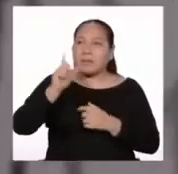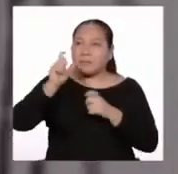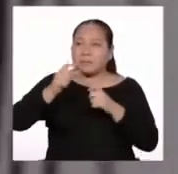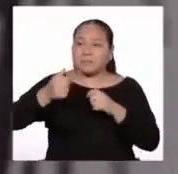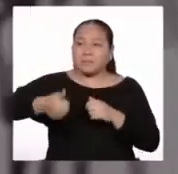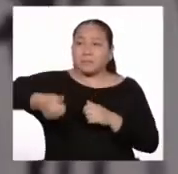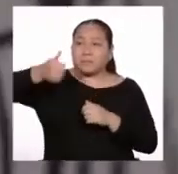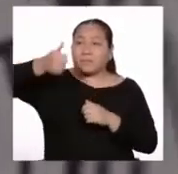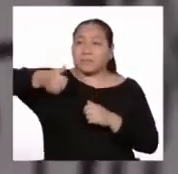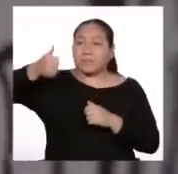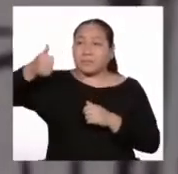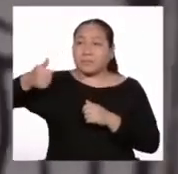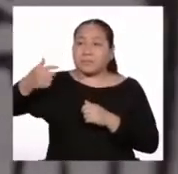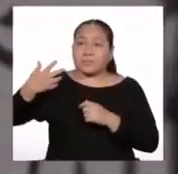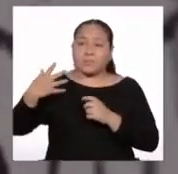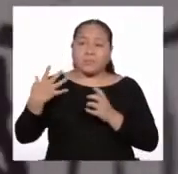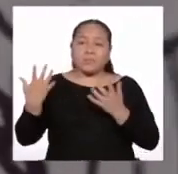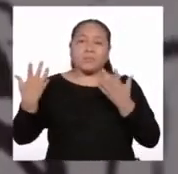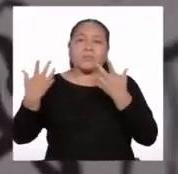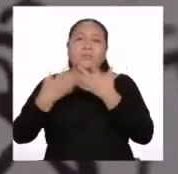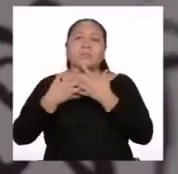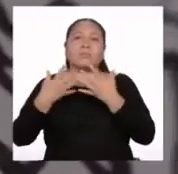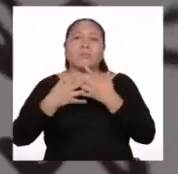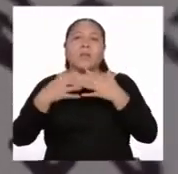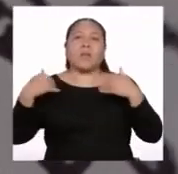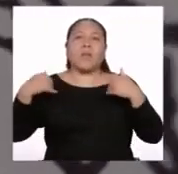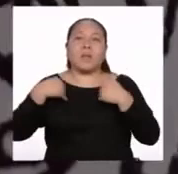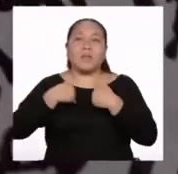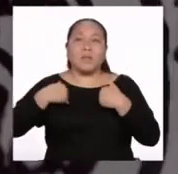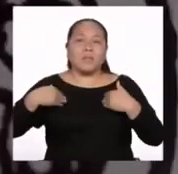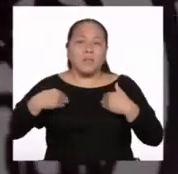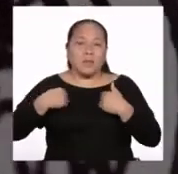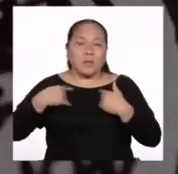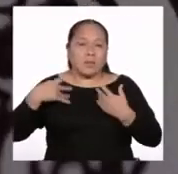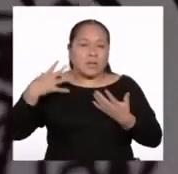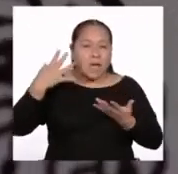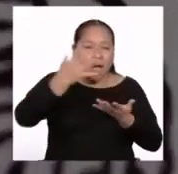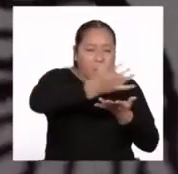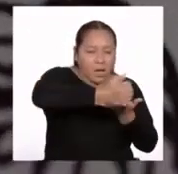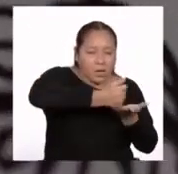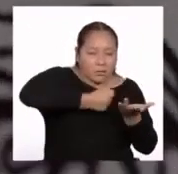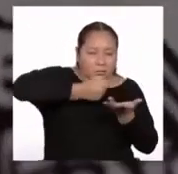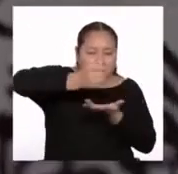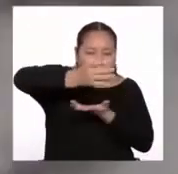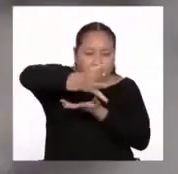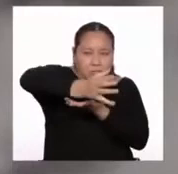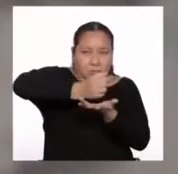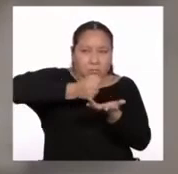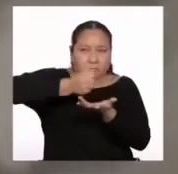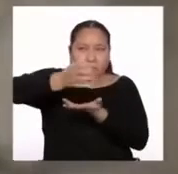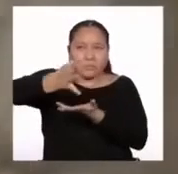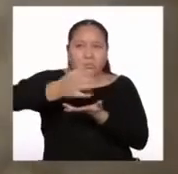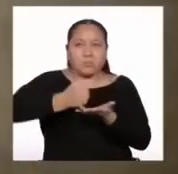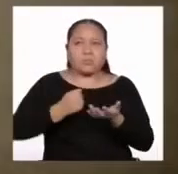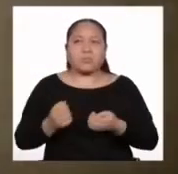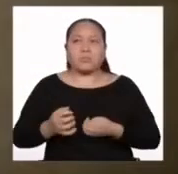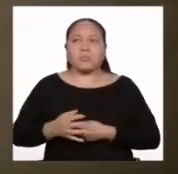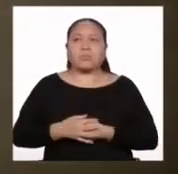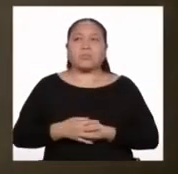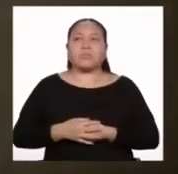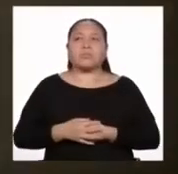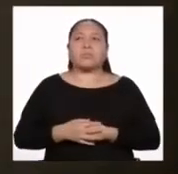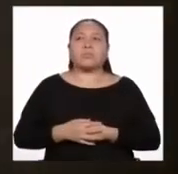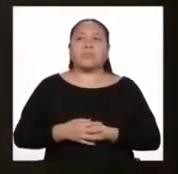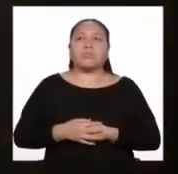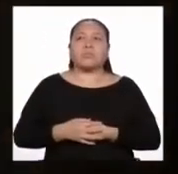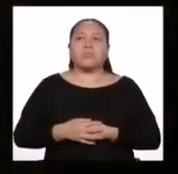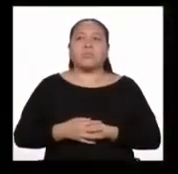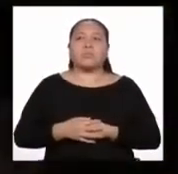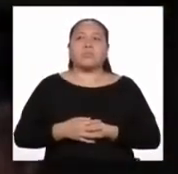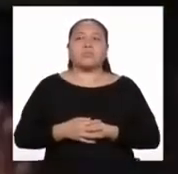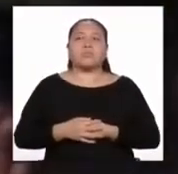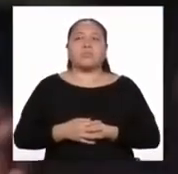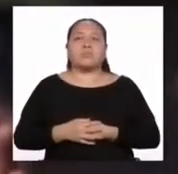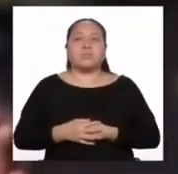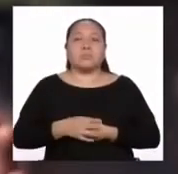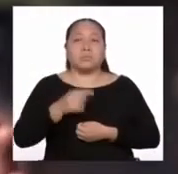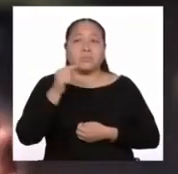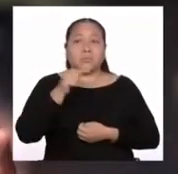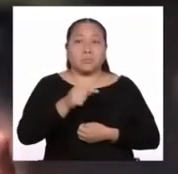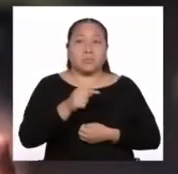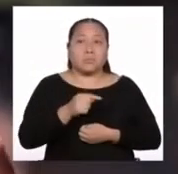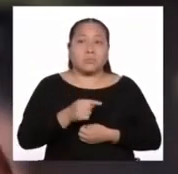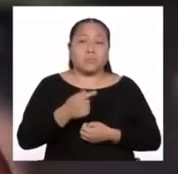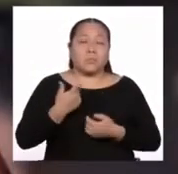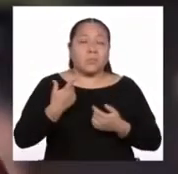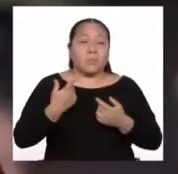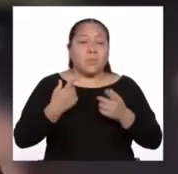relacionado con un animal que quiere sacar algo del indígena. Logra son sacar